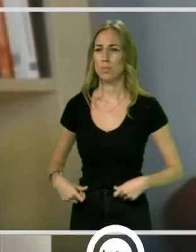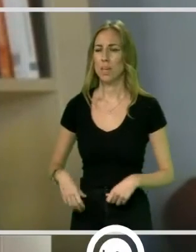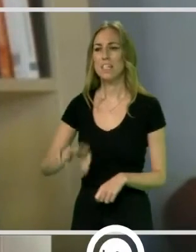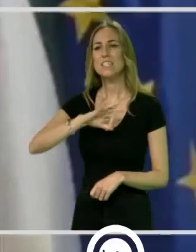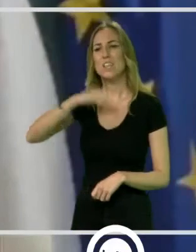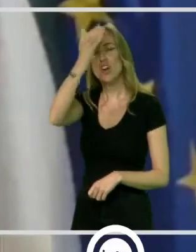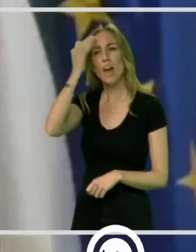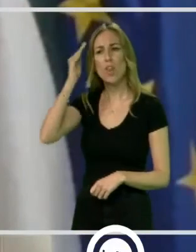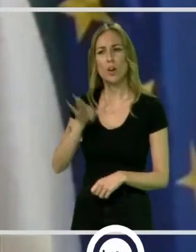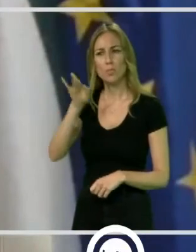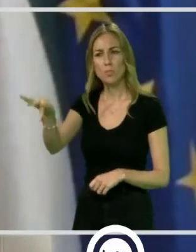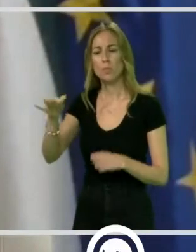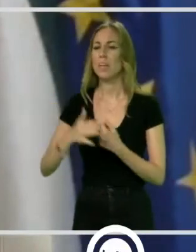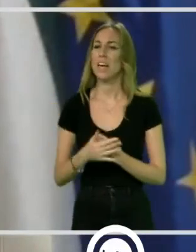Cazorla. Sí, señor alcalde.